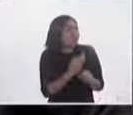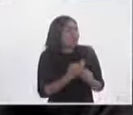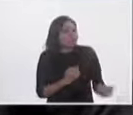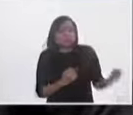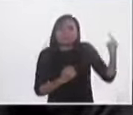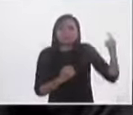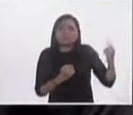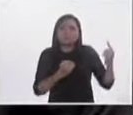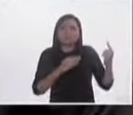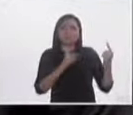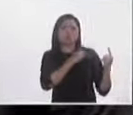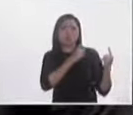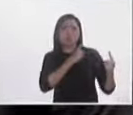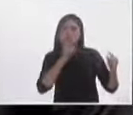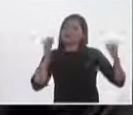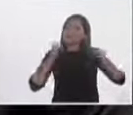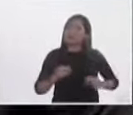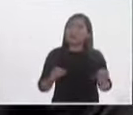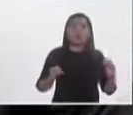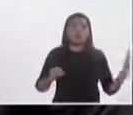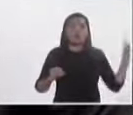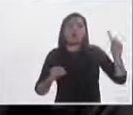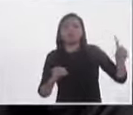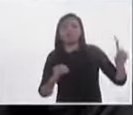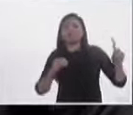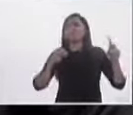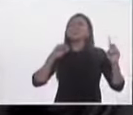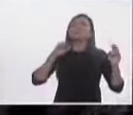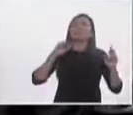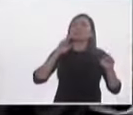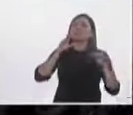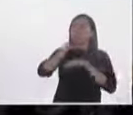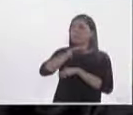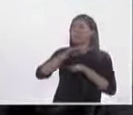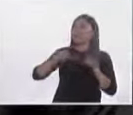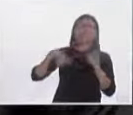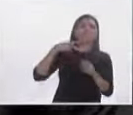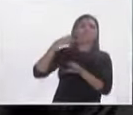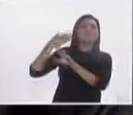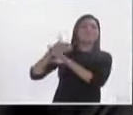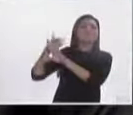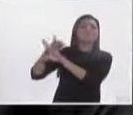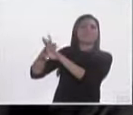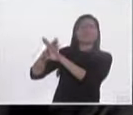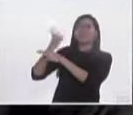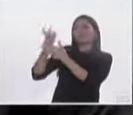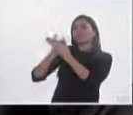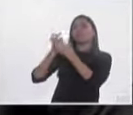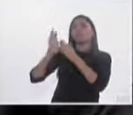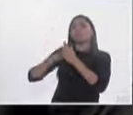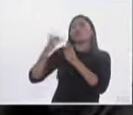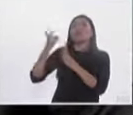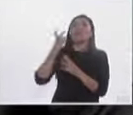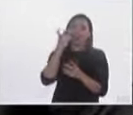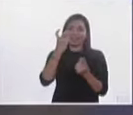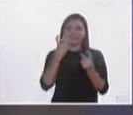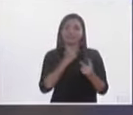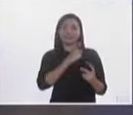comprender el peso específico que tienen las candidaturas independientes y los nuevos partidos políticos que surgen